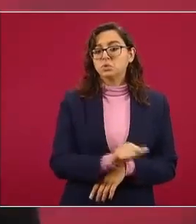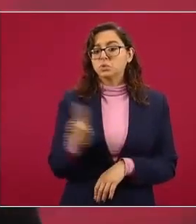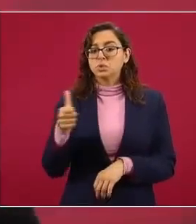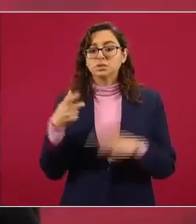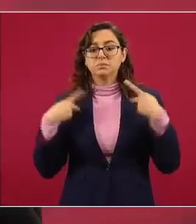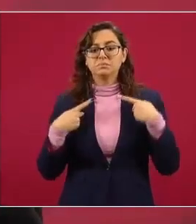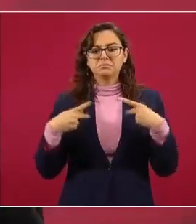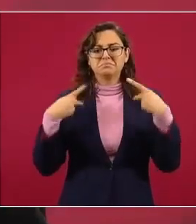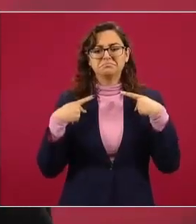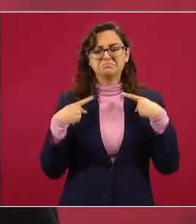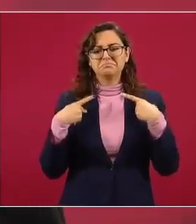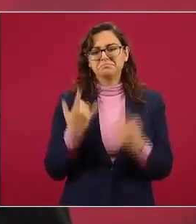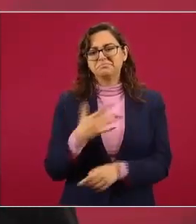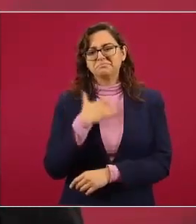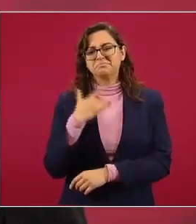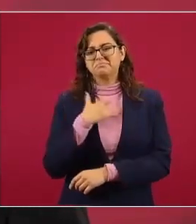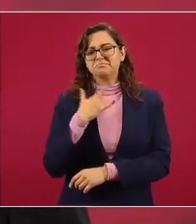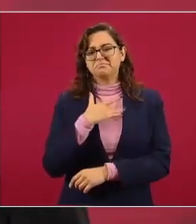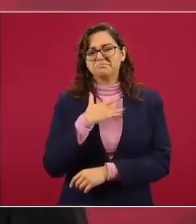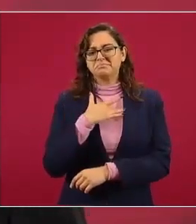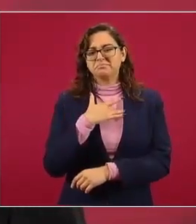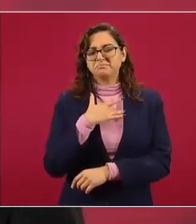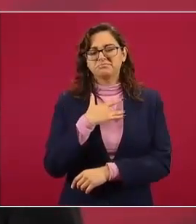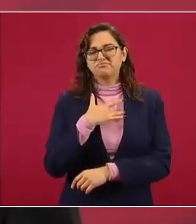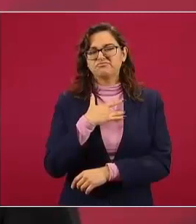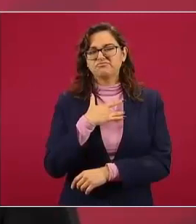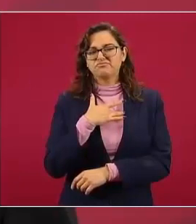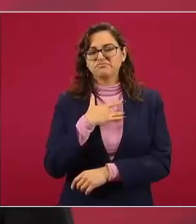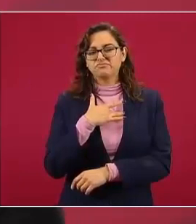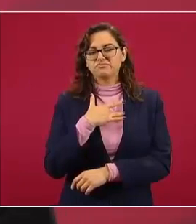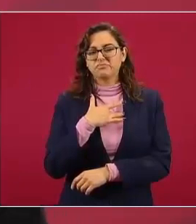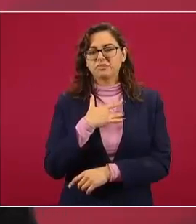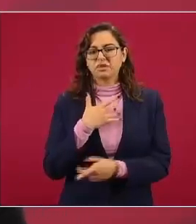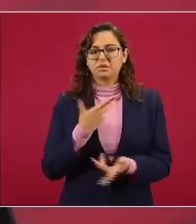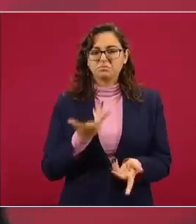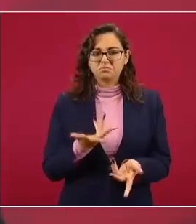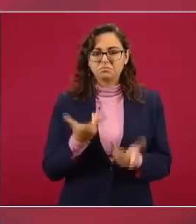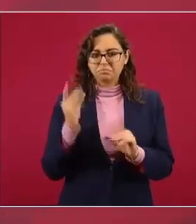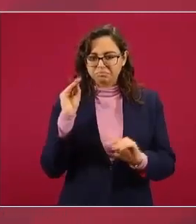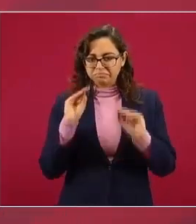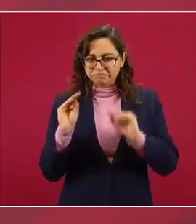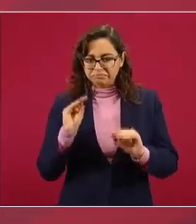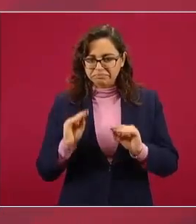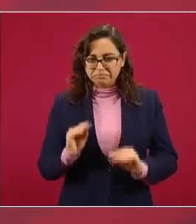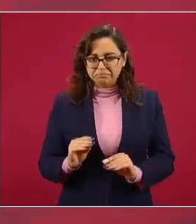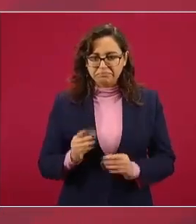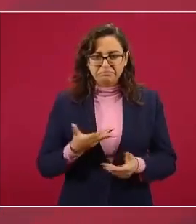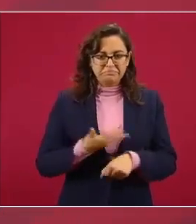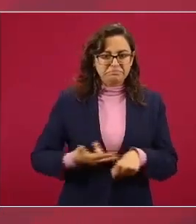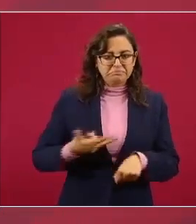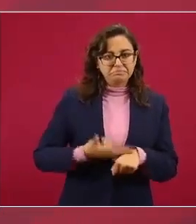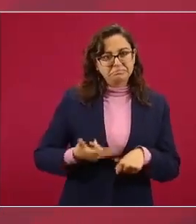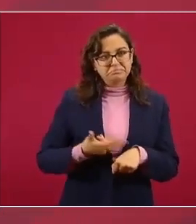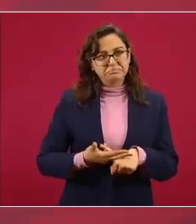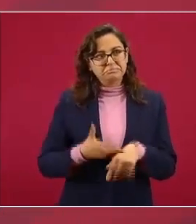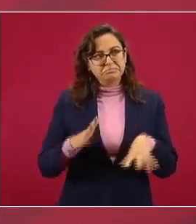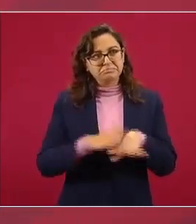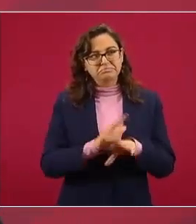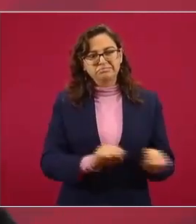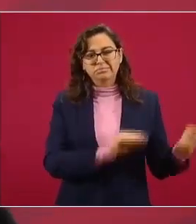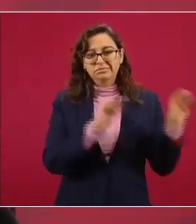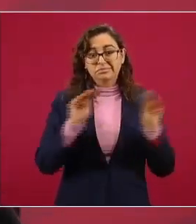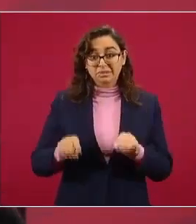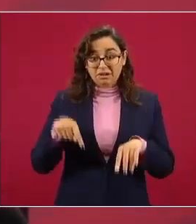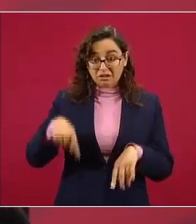pues quizá no habría admitido ni habría diseñado las vías legales para lograr este objetivo